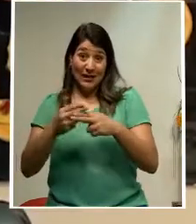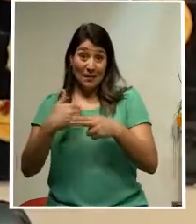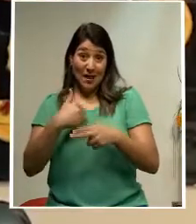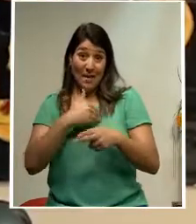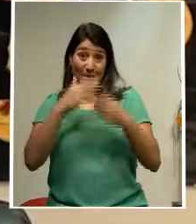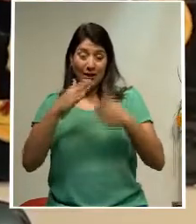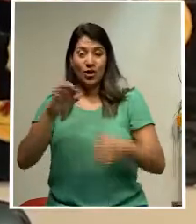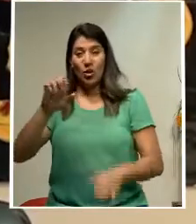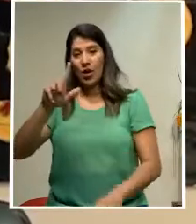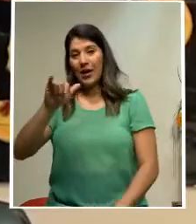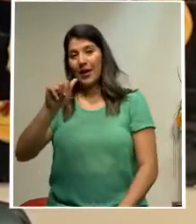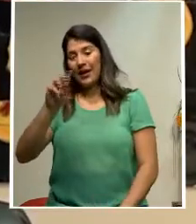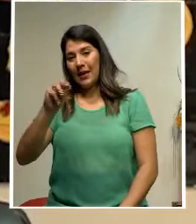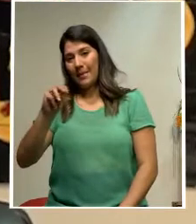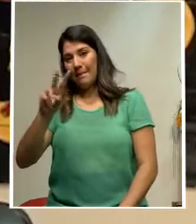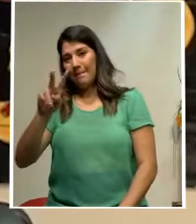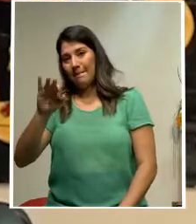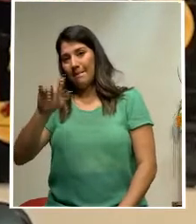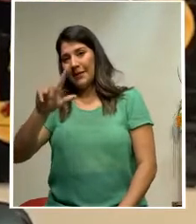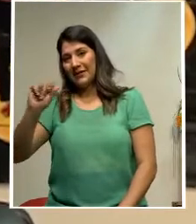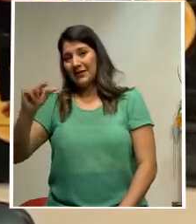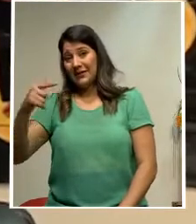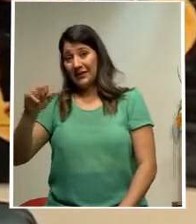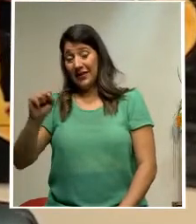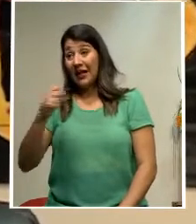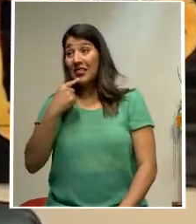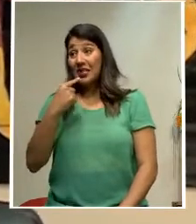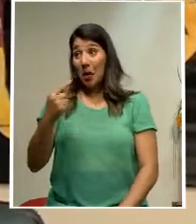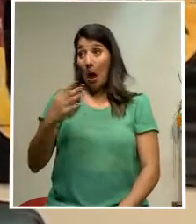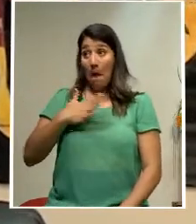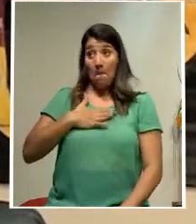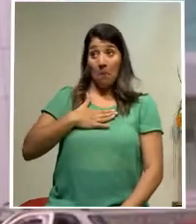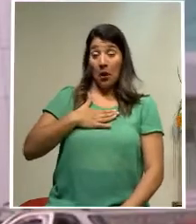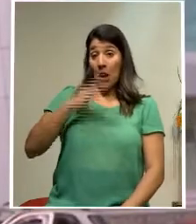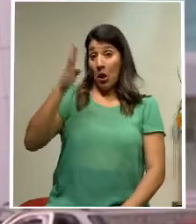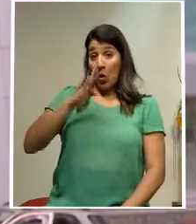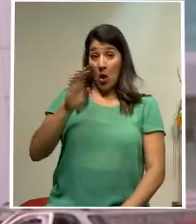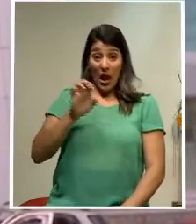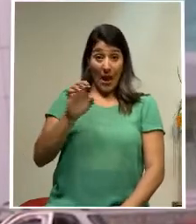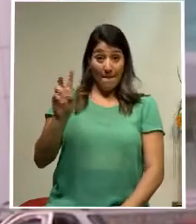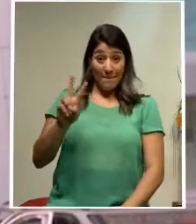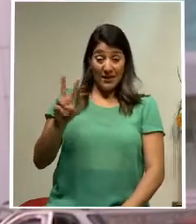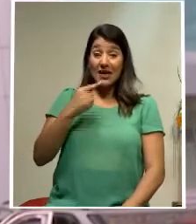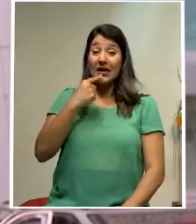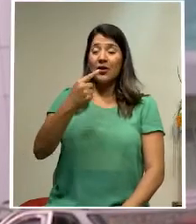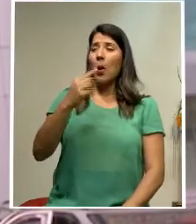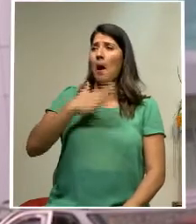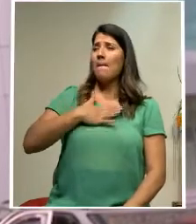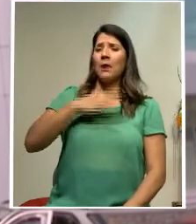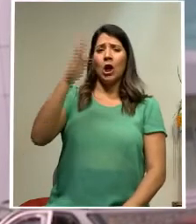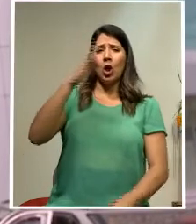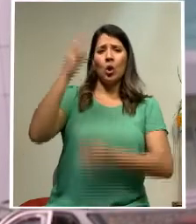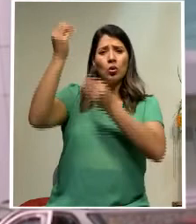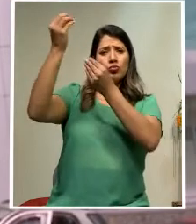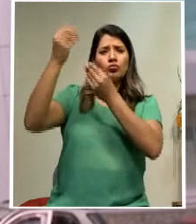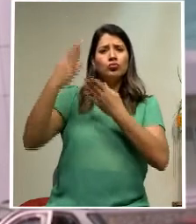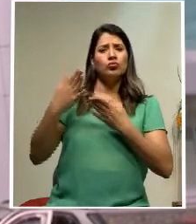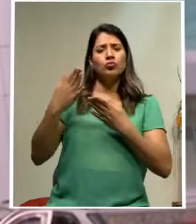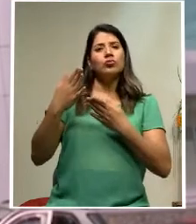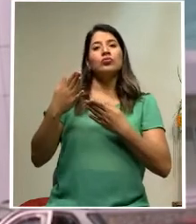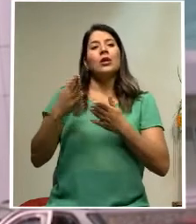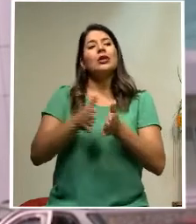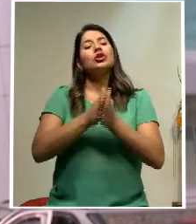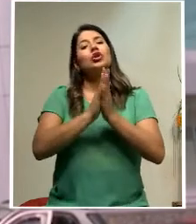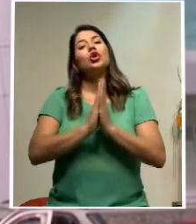comunicación días atrás que él nunca había sido informado de la moción que presentaría el Consejo Nacional de Vialidad por 22